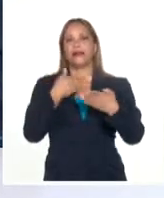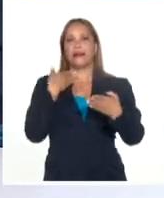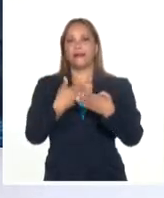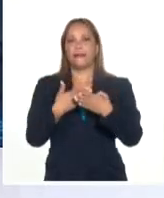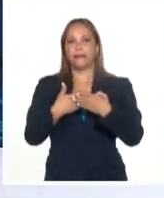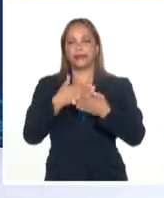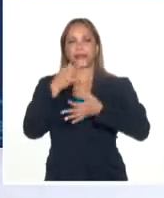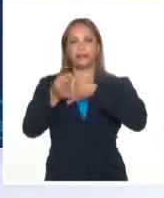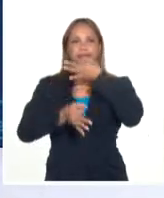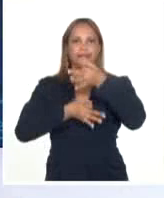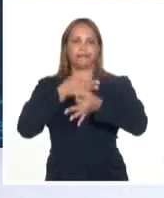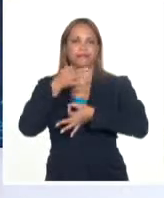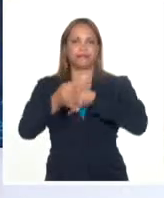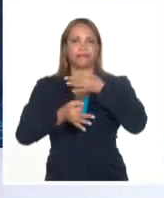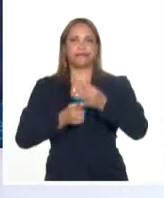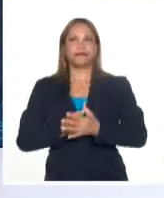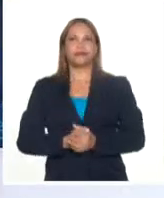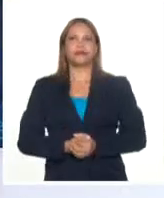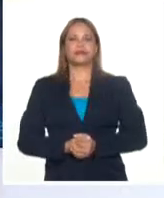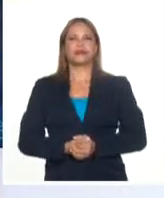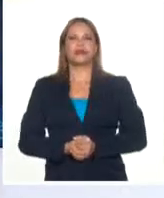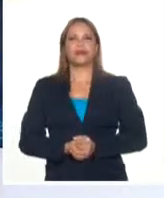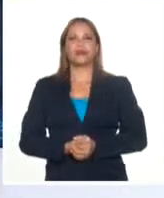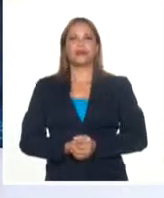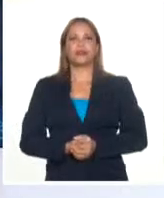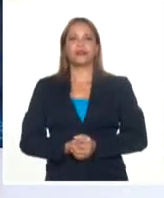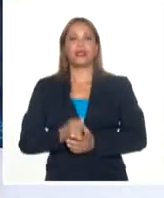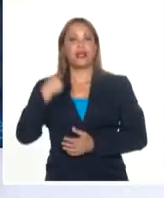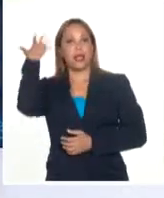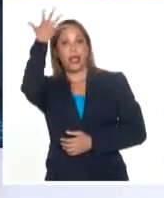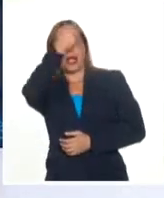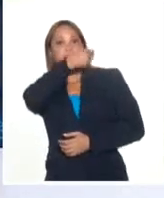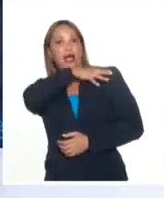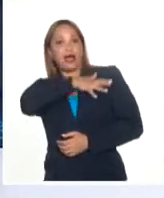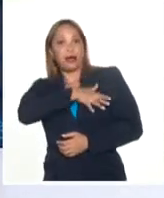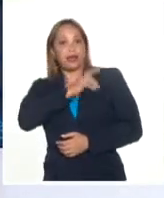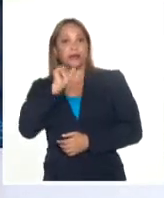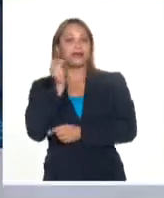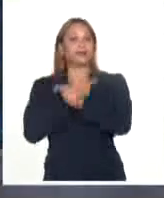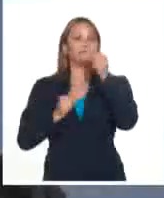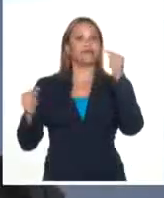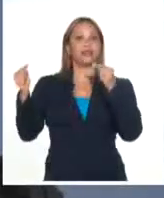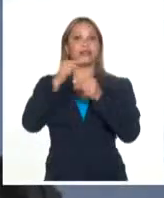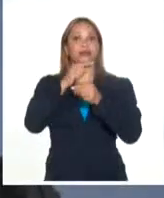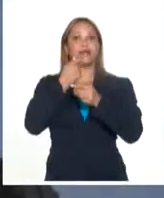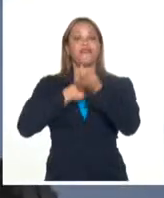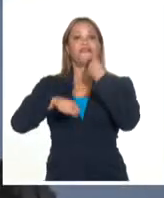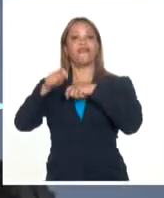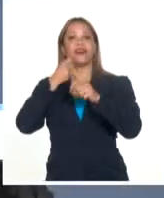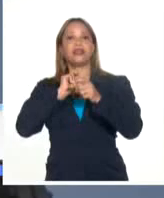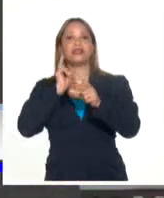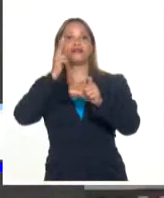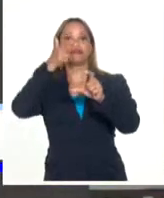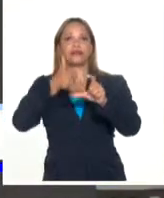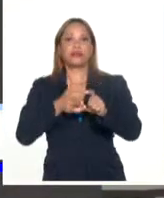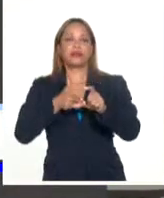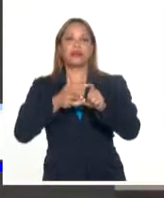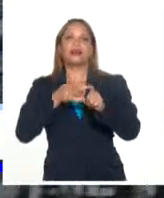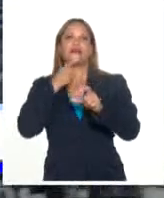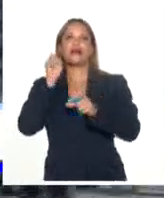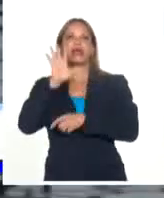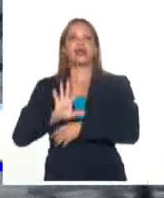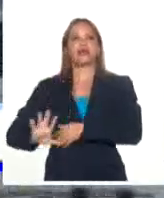cita datos de la empresa analítica Kapler La nación árabe se ha convertido en el principal proveedor de diésel para la Unión Europea